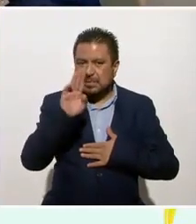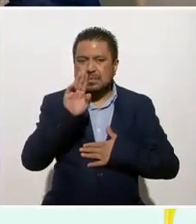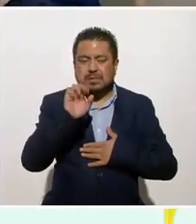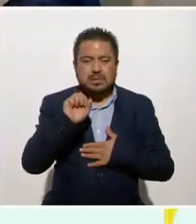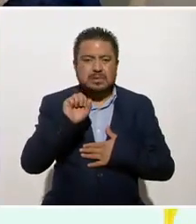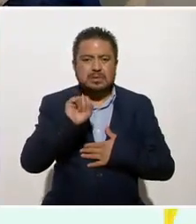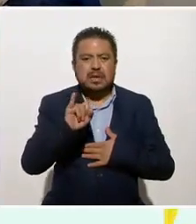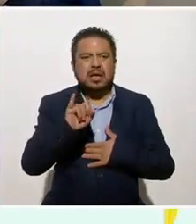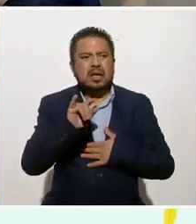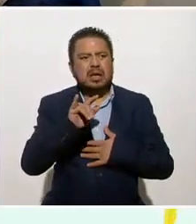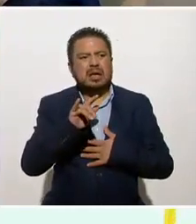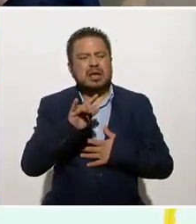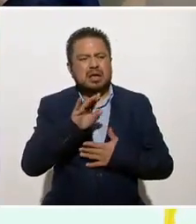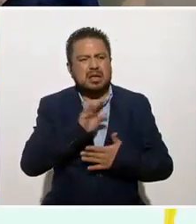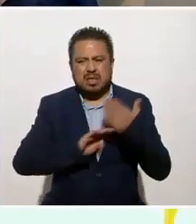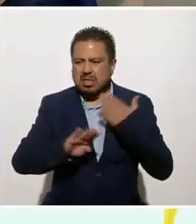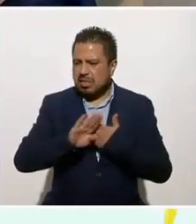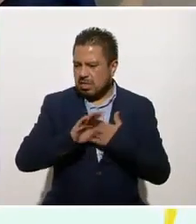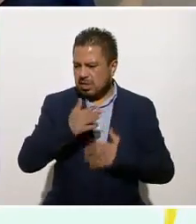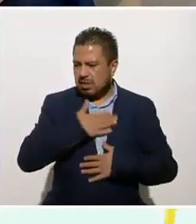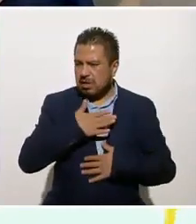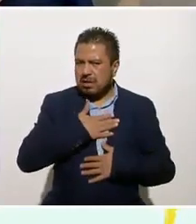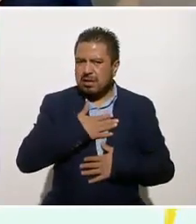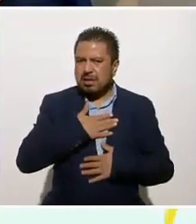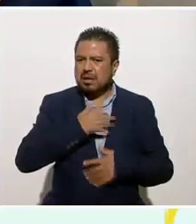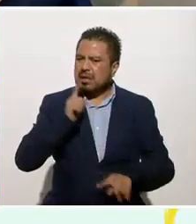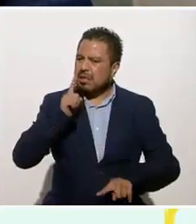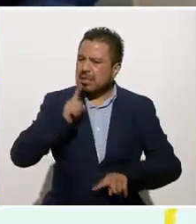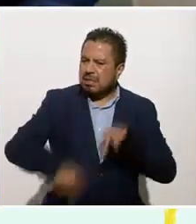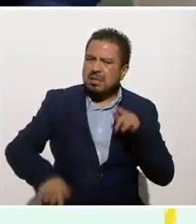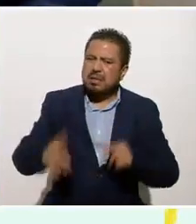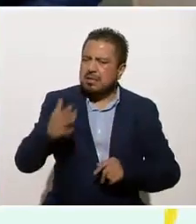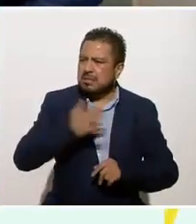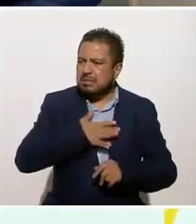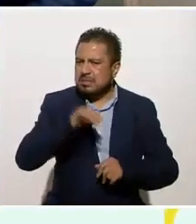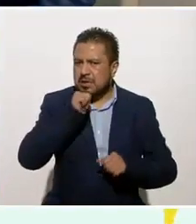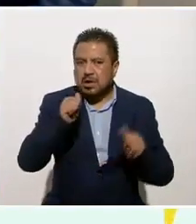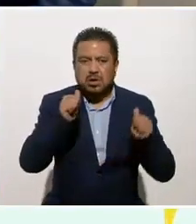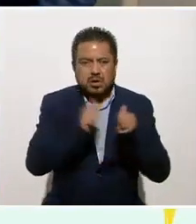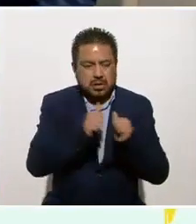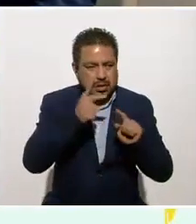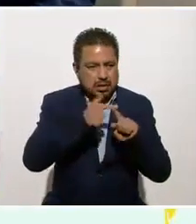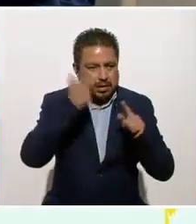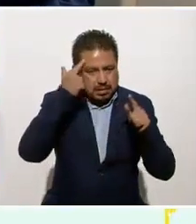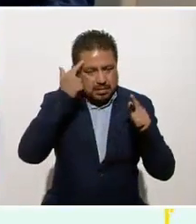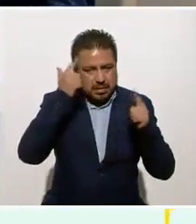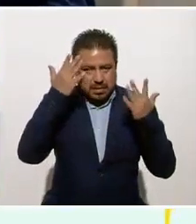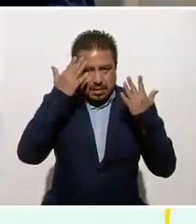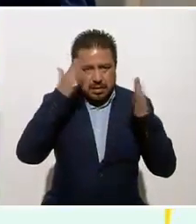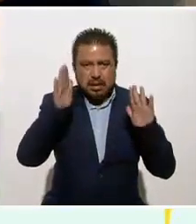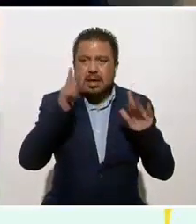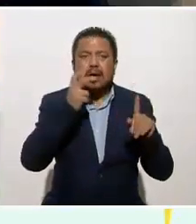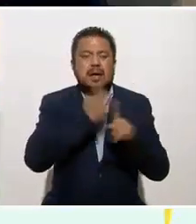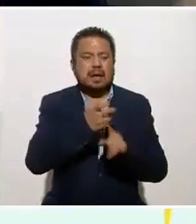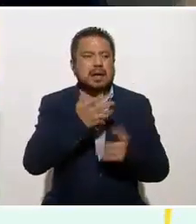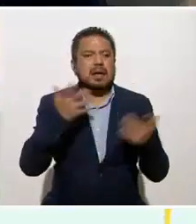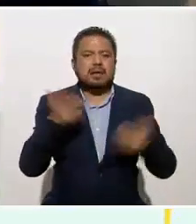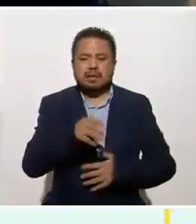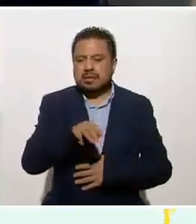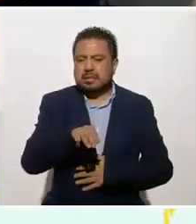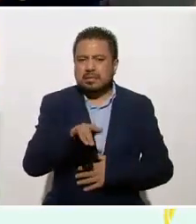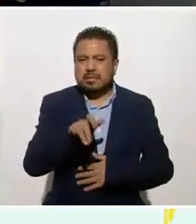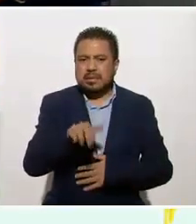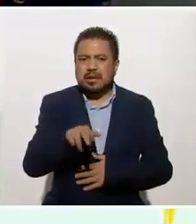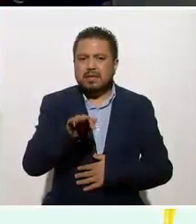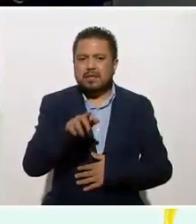juzgarme, sin rechazarlos, y con esta mente abierta, en ese momento estoy haciendo mindfulness. Desde que me